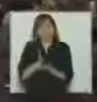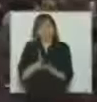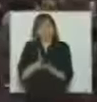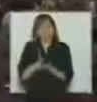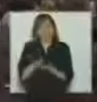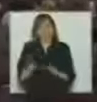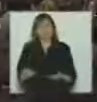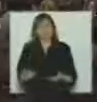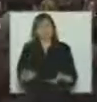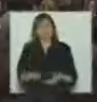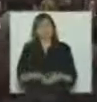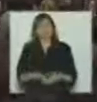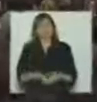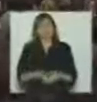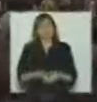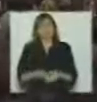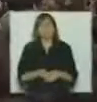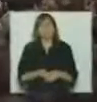como siempre